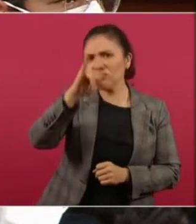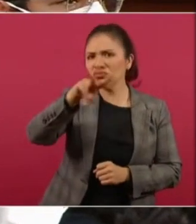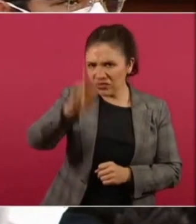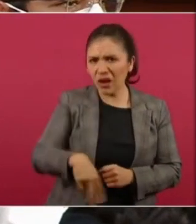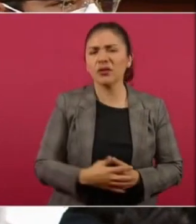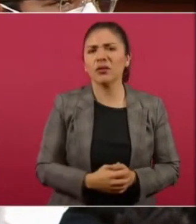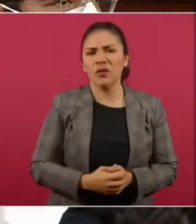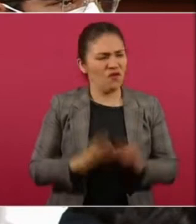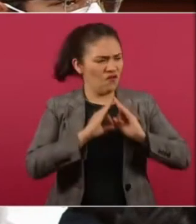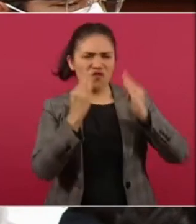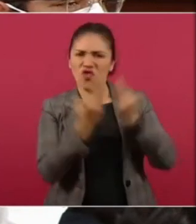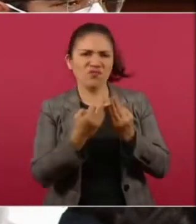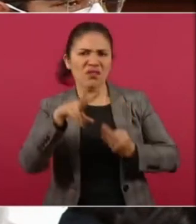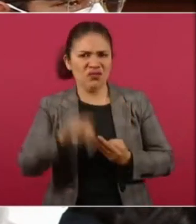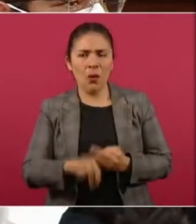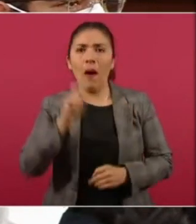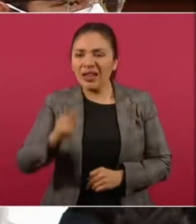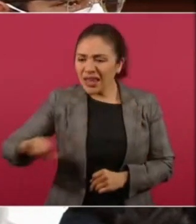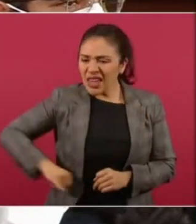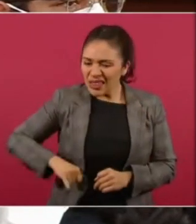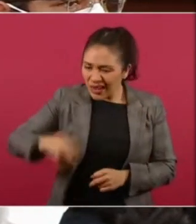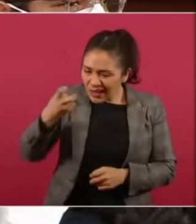formas, es de lo que interesa.